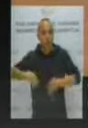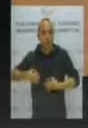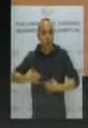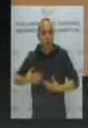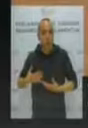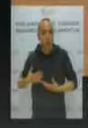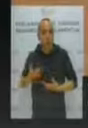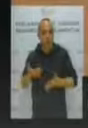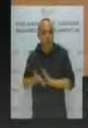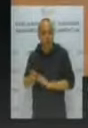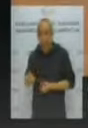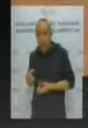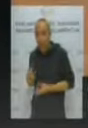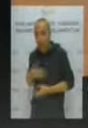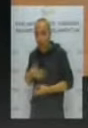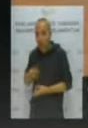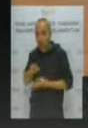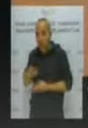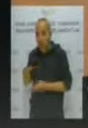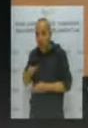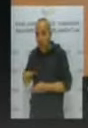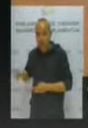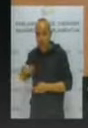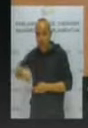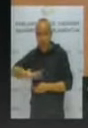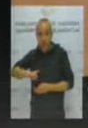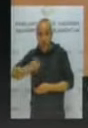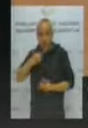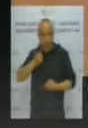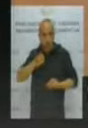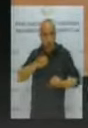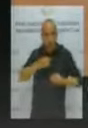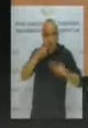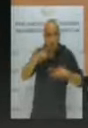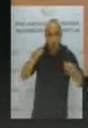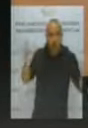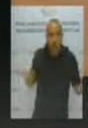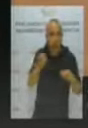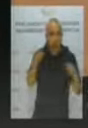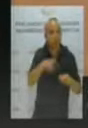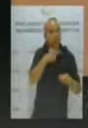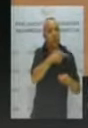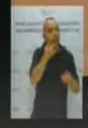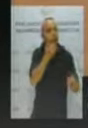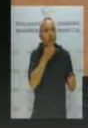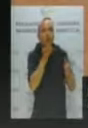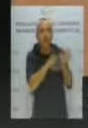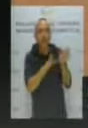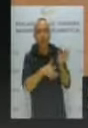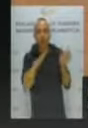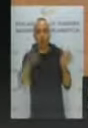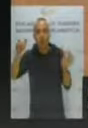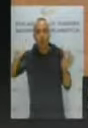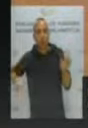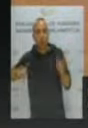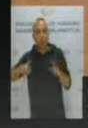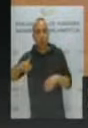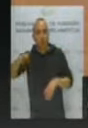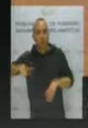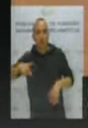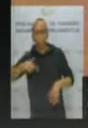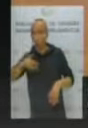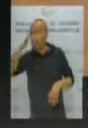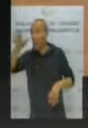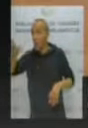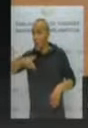datos de los contribuyentes de Hacienda, entre otros, quedaron al descubierto, en el momento en que lo conoció al presentar un ciudadano una denuncia en la policía